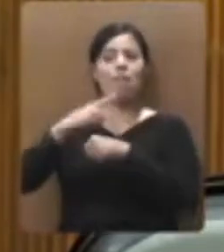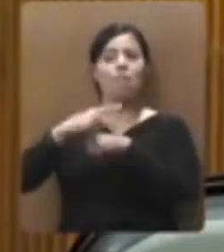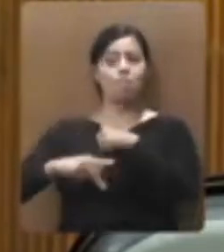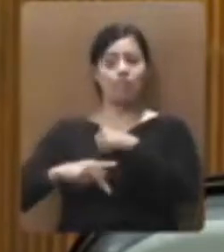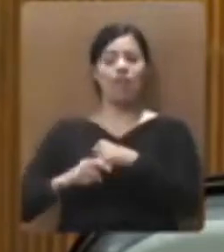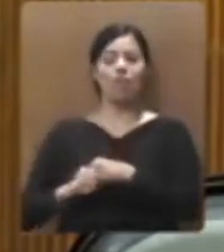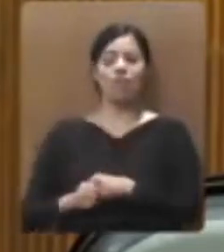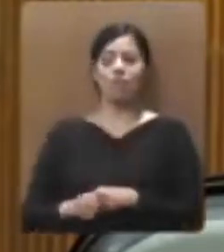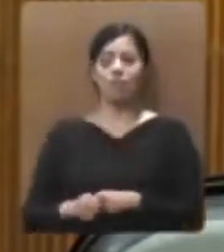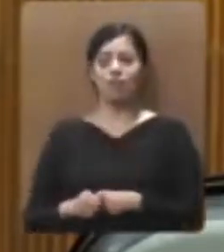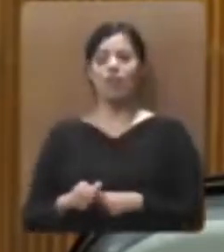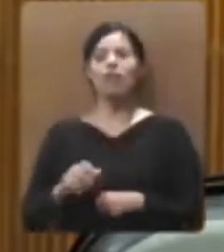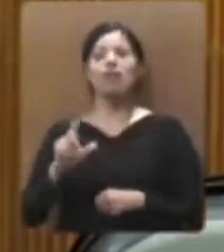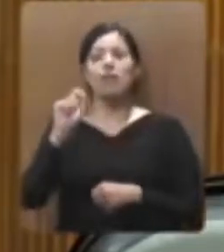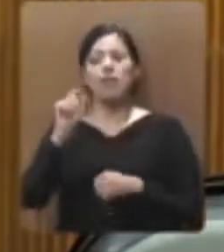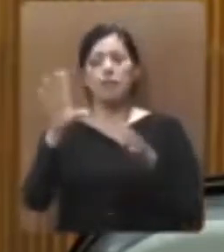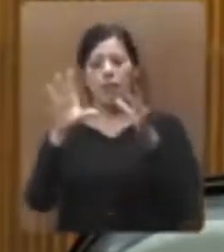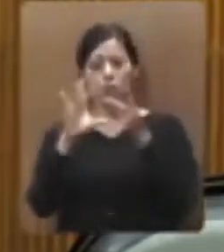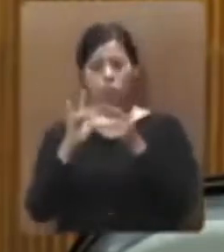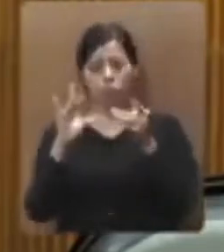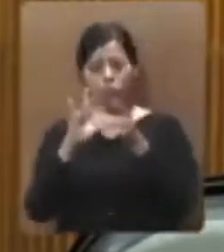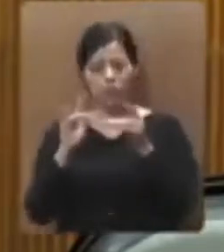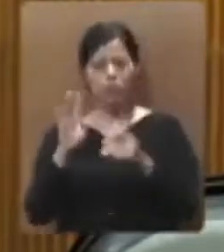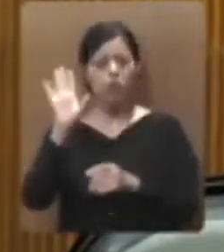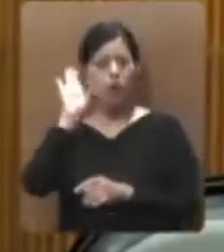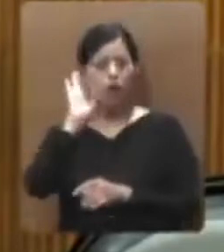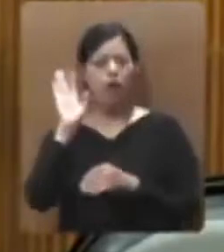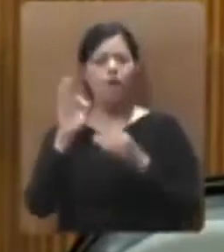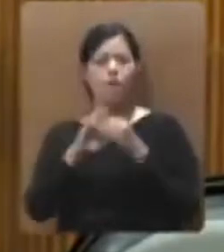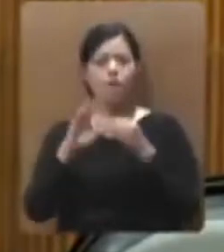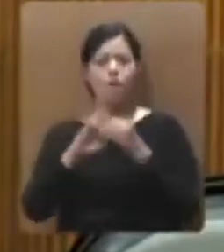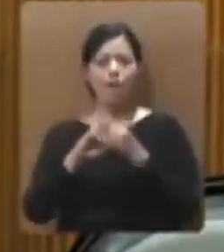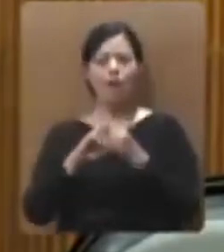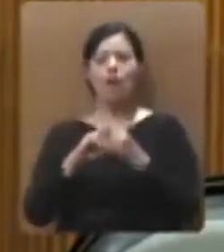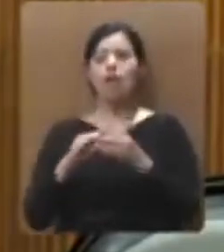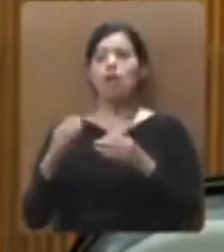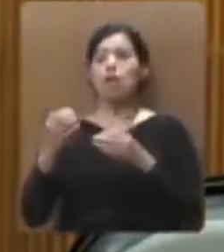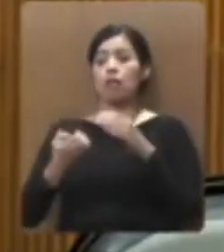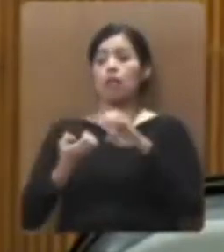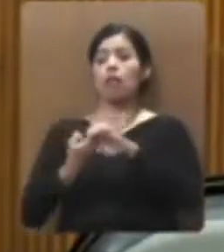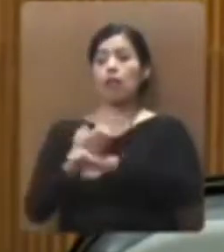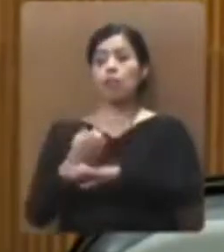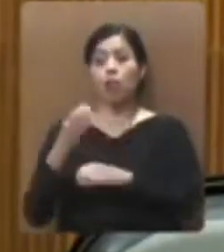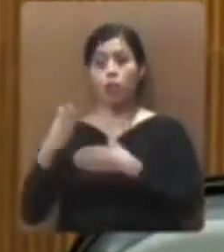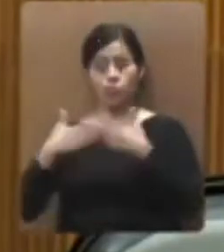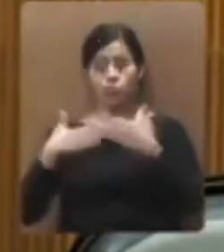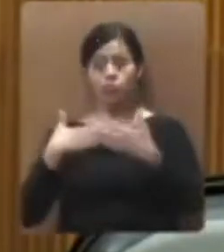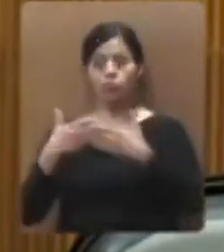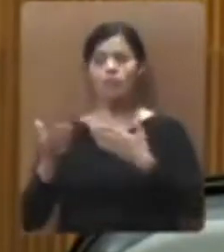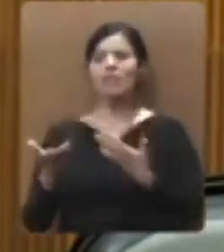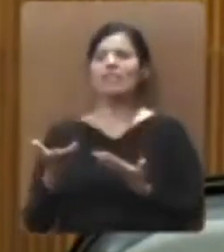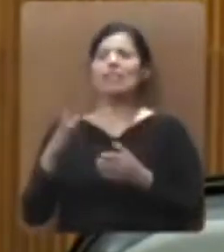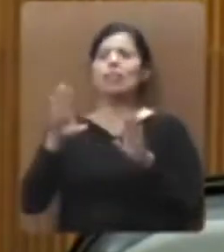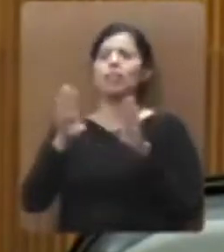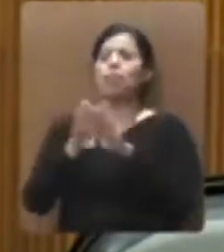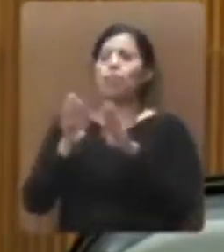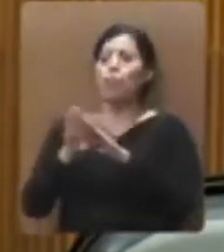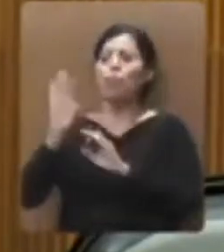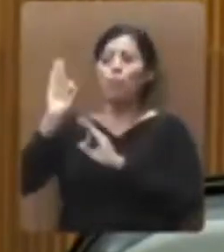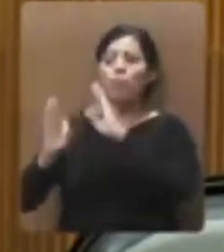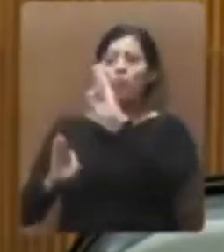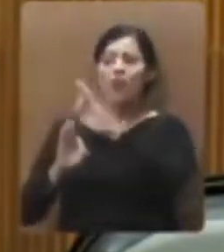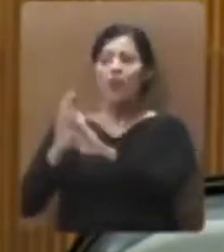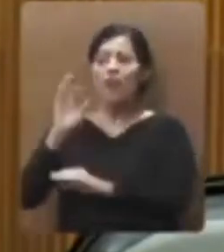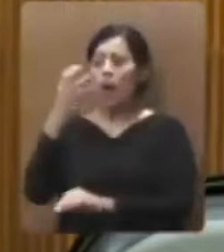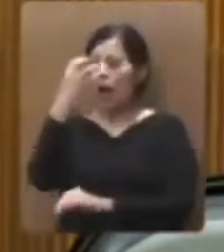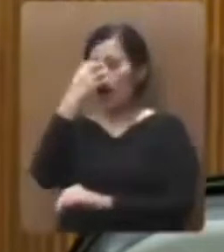la otra es que, hablando de lo que hemos estado escuchando el día de hoy sobre la modernidad de nuestro estado, pues en la manera en que tratemos a estos animales